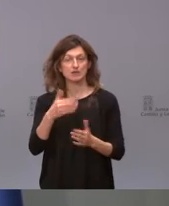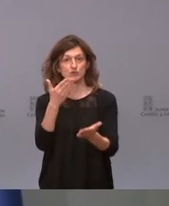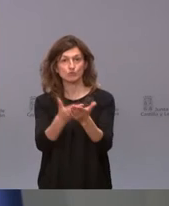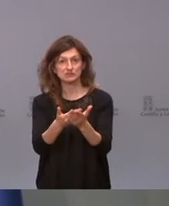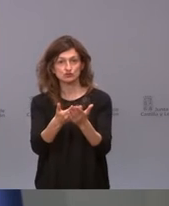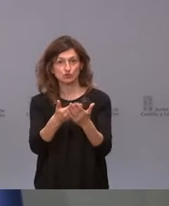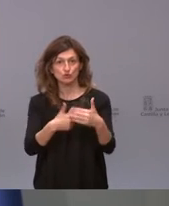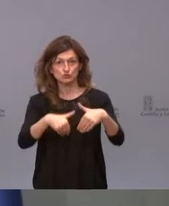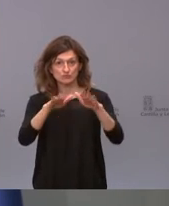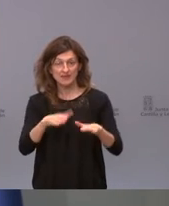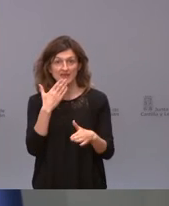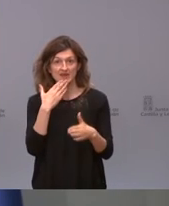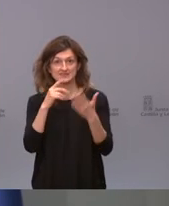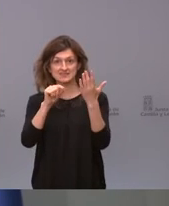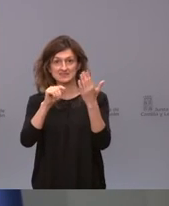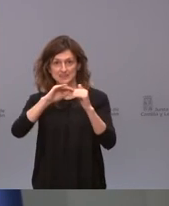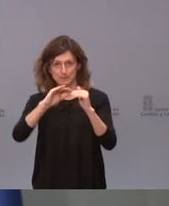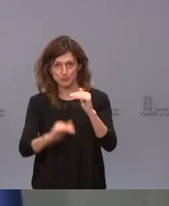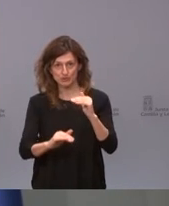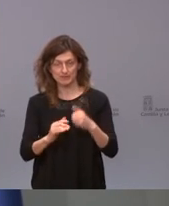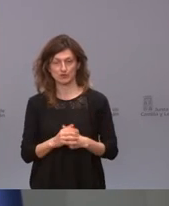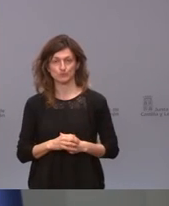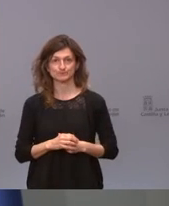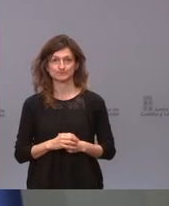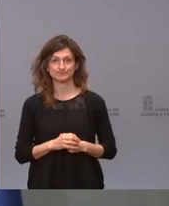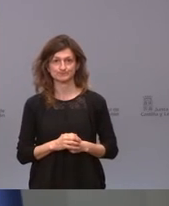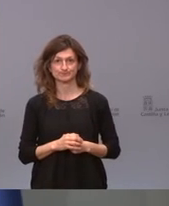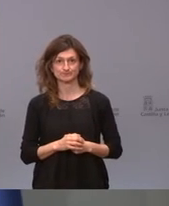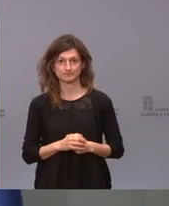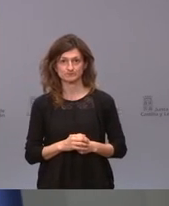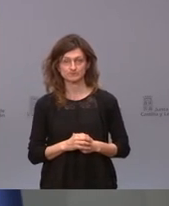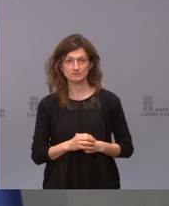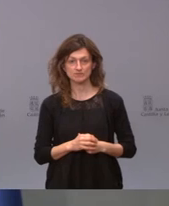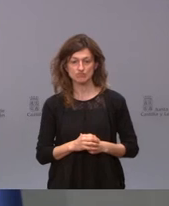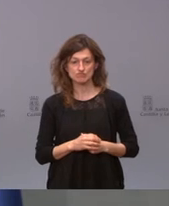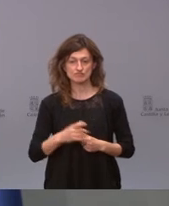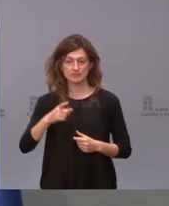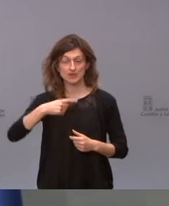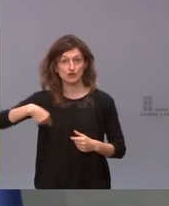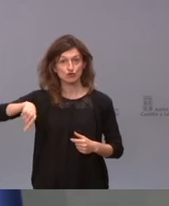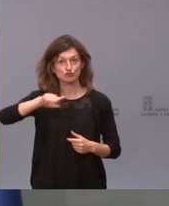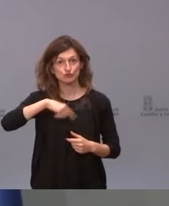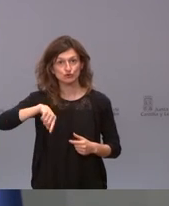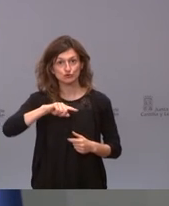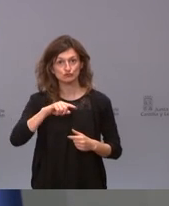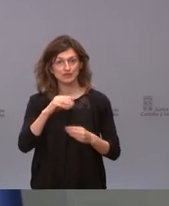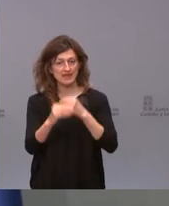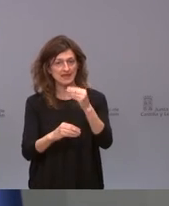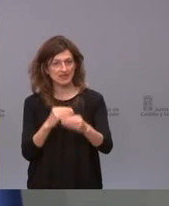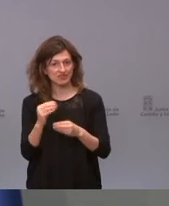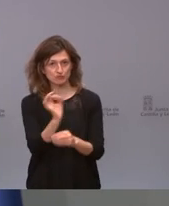por debajo de 60 años por tanto nosotros hicimos lo que era